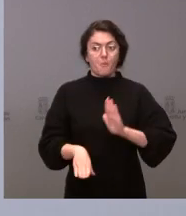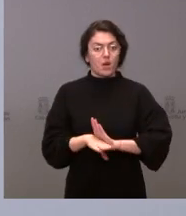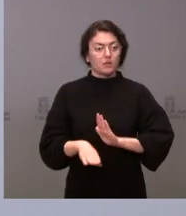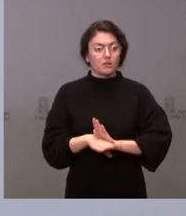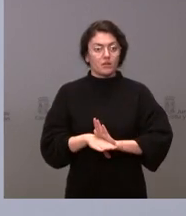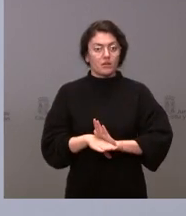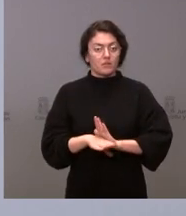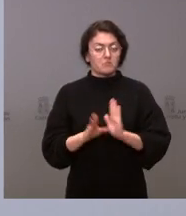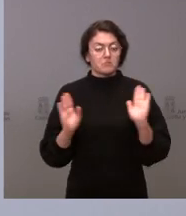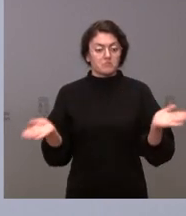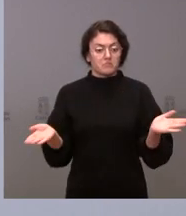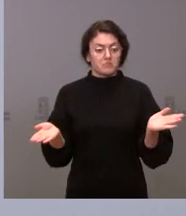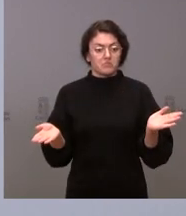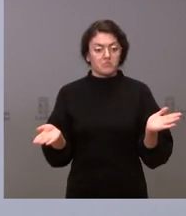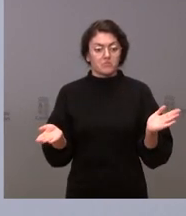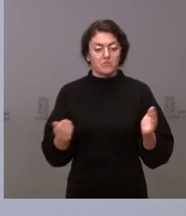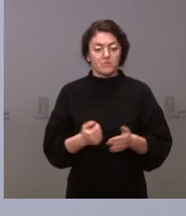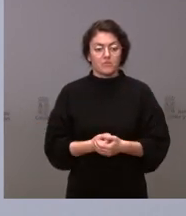no tiene que haber en ese sentido